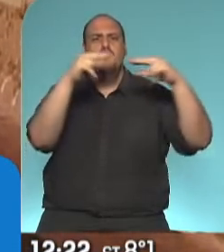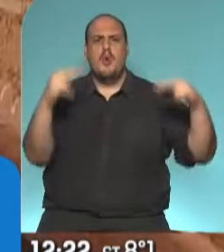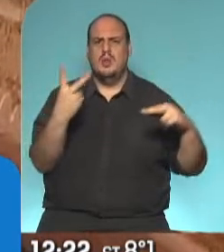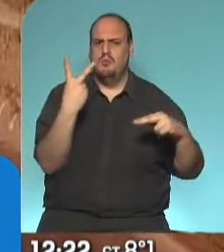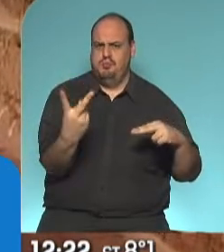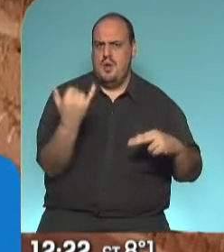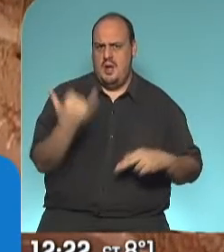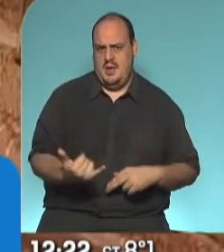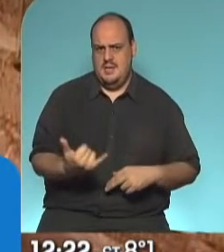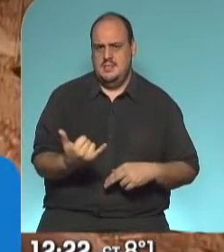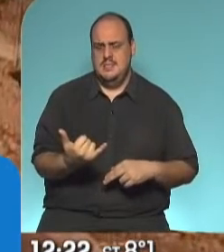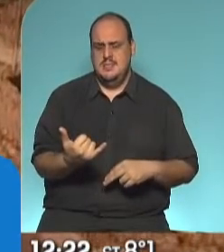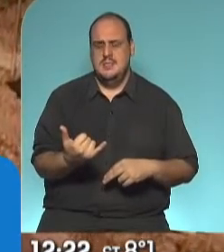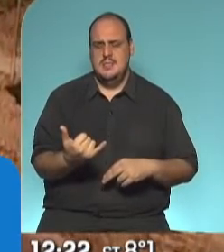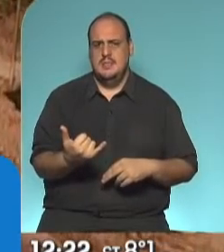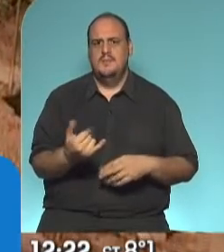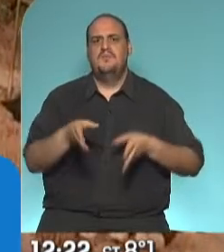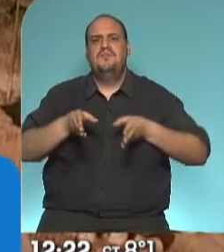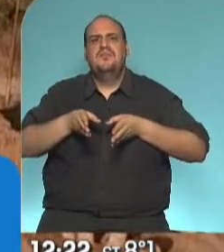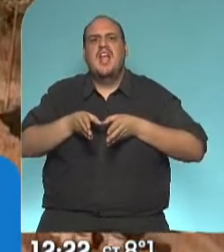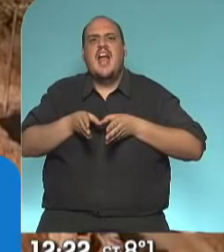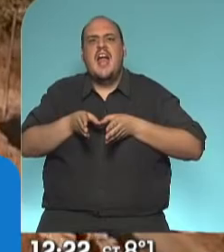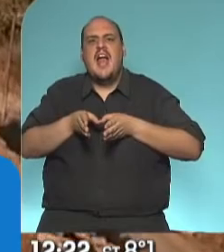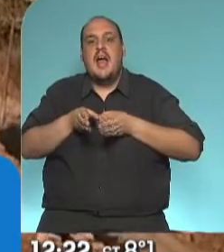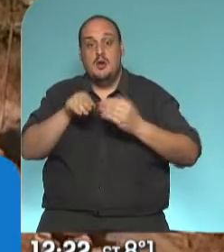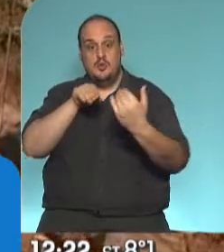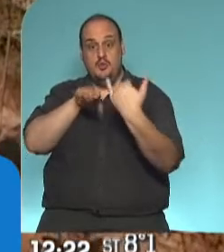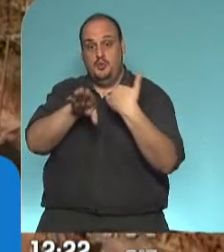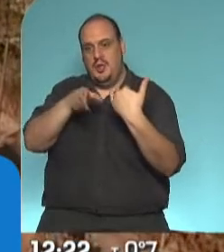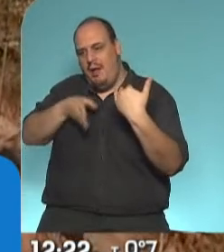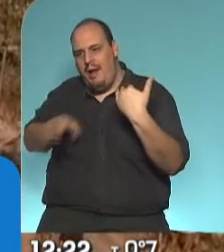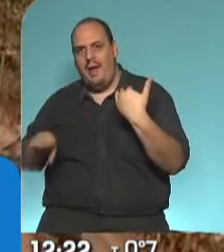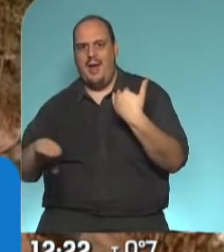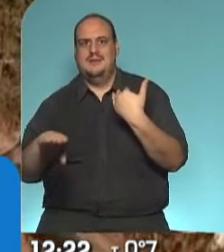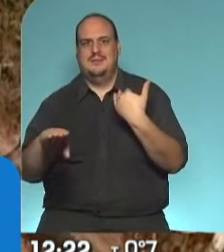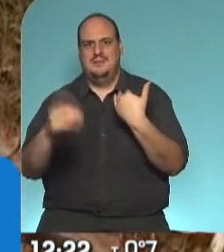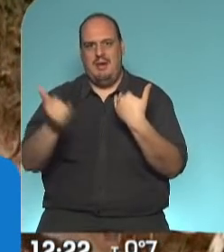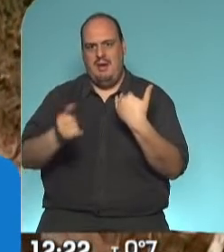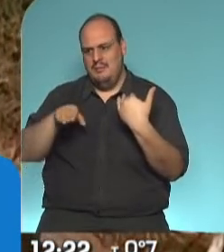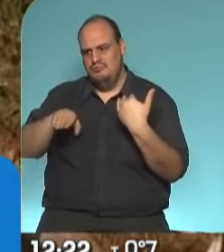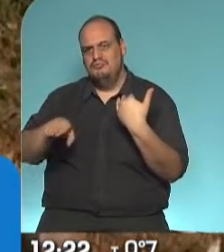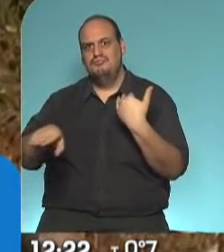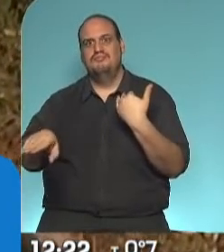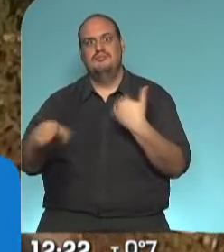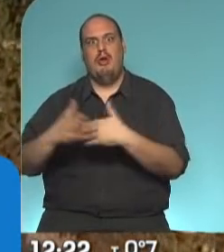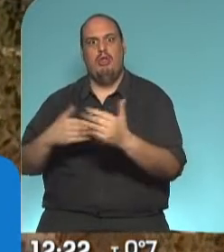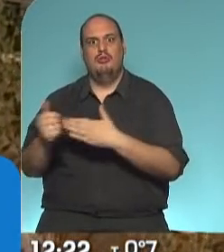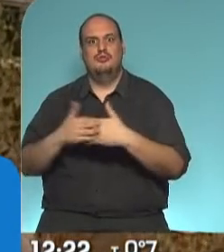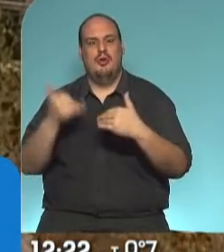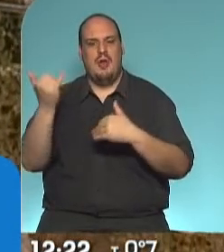calles que son laterales, son laterales, tiene un nivel de